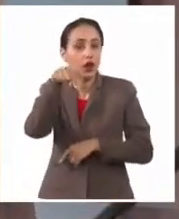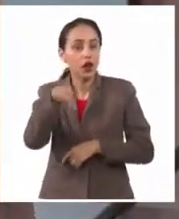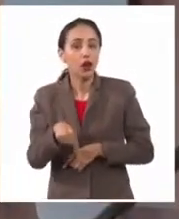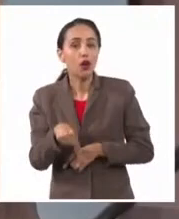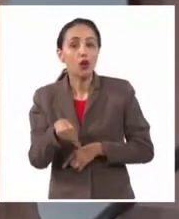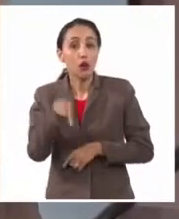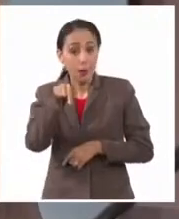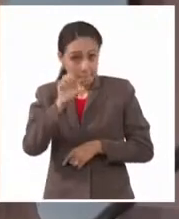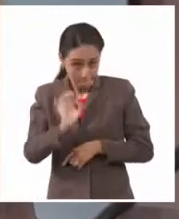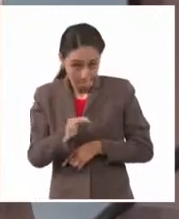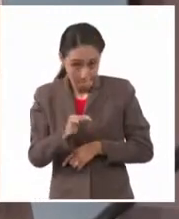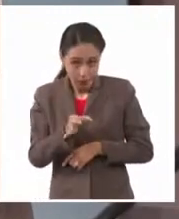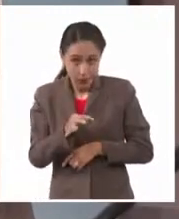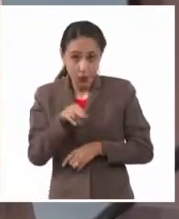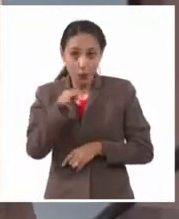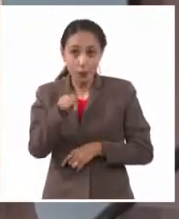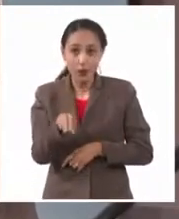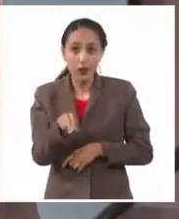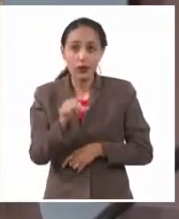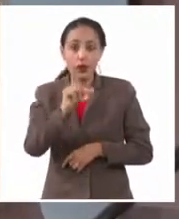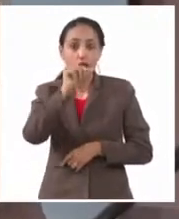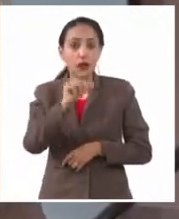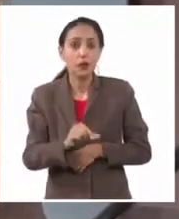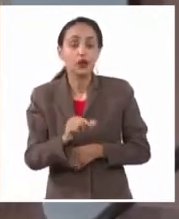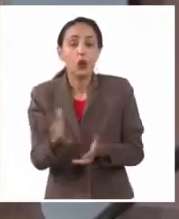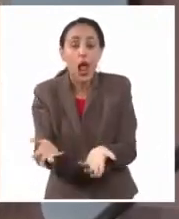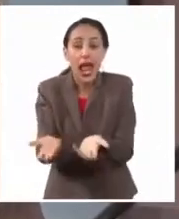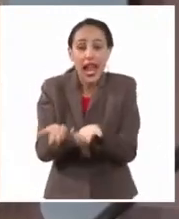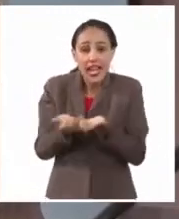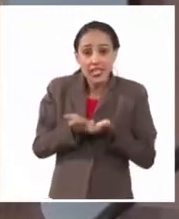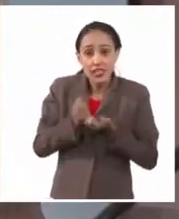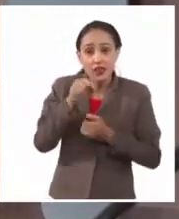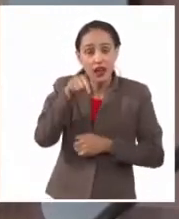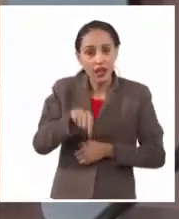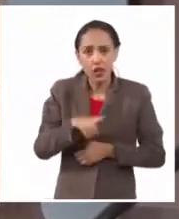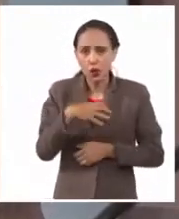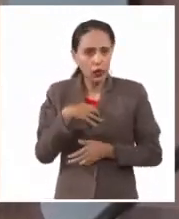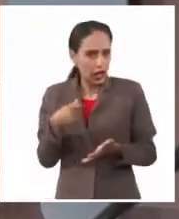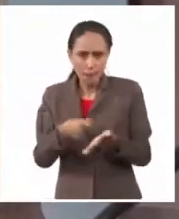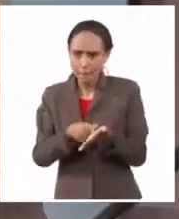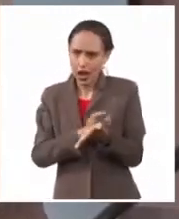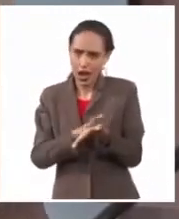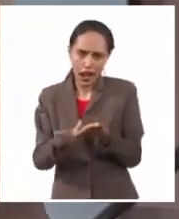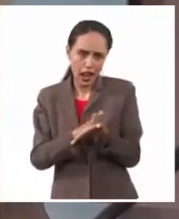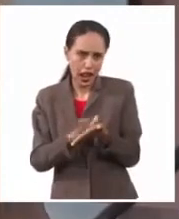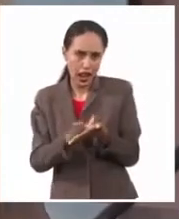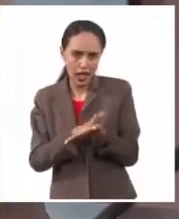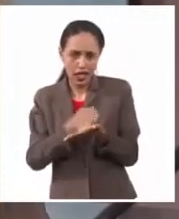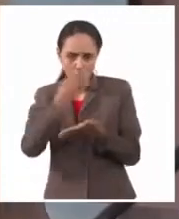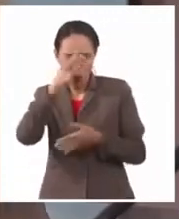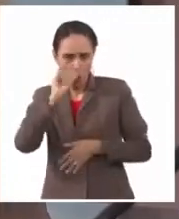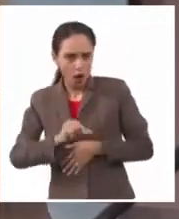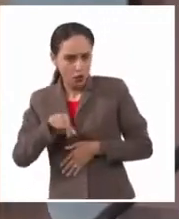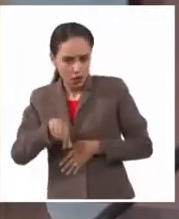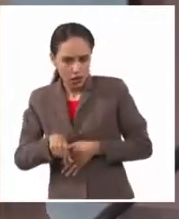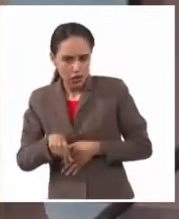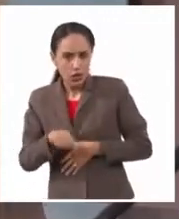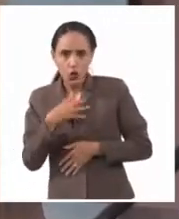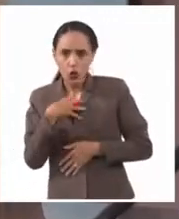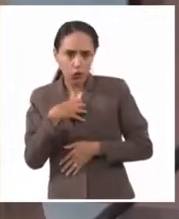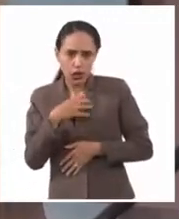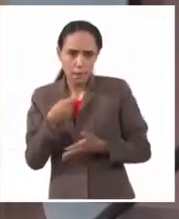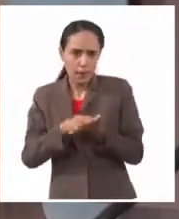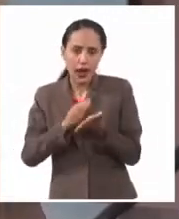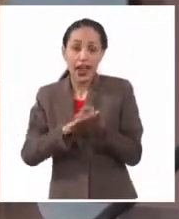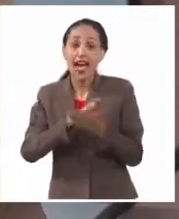mismo envío sin que la persona que lo reciba aquí tenga que pagar aranceles, pues llega hasta 3 kilogramos